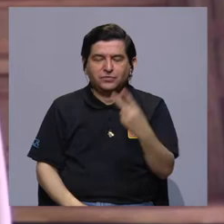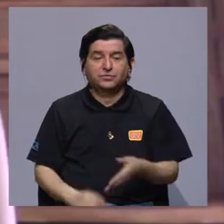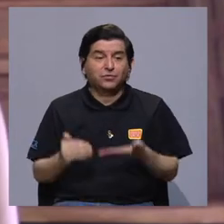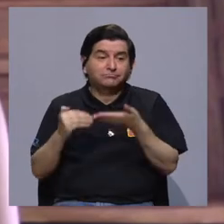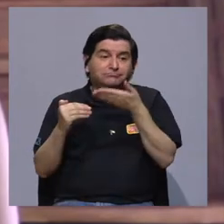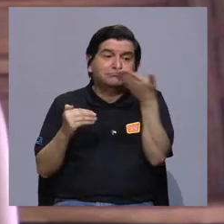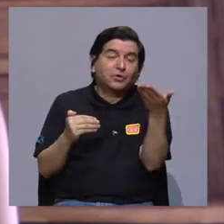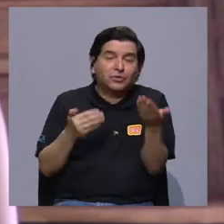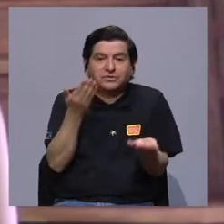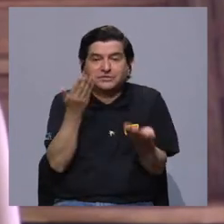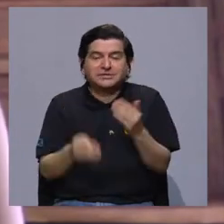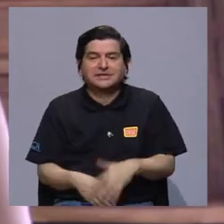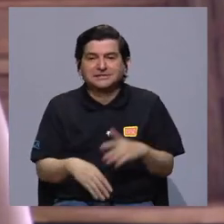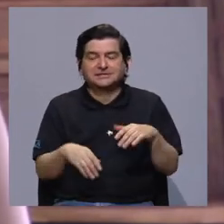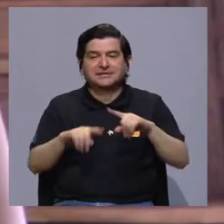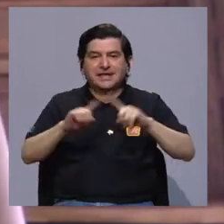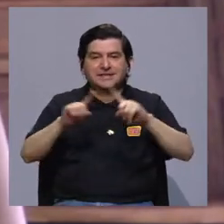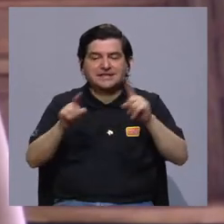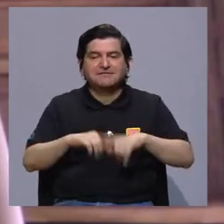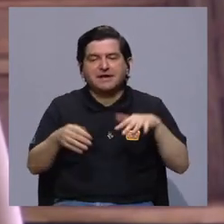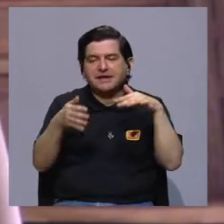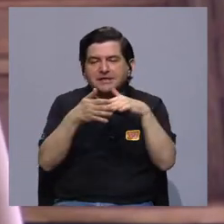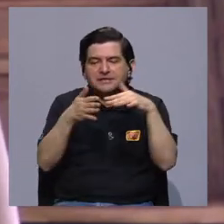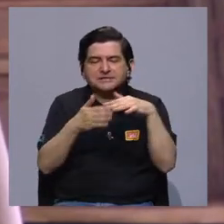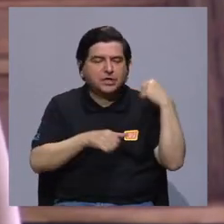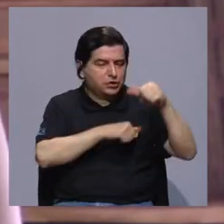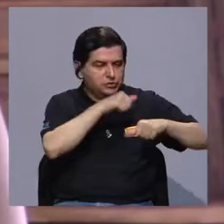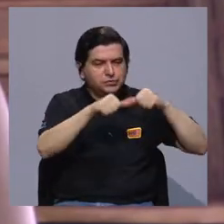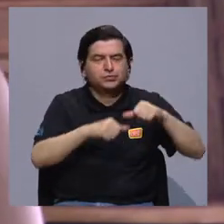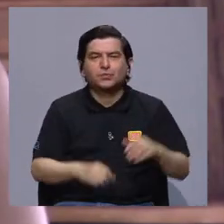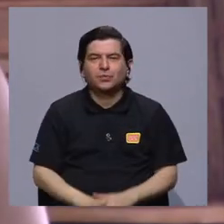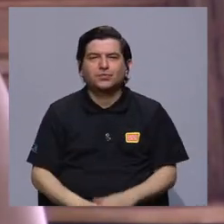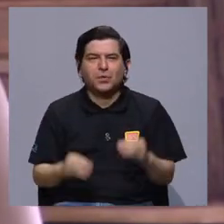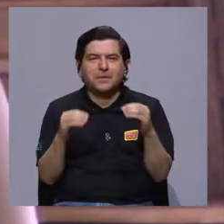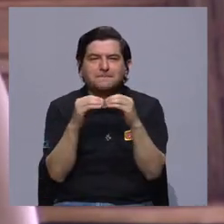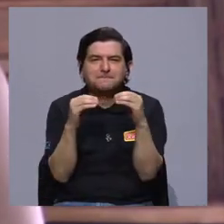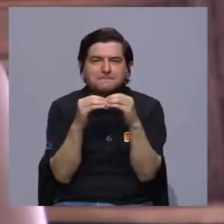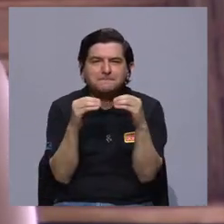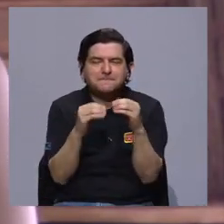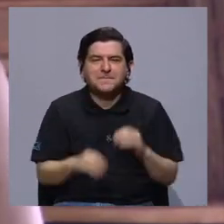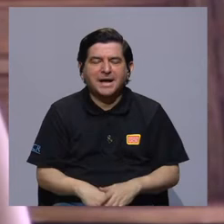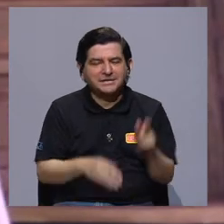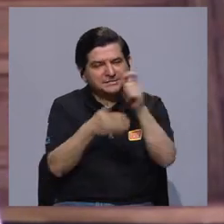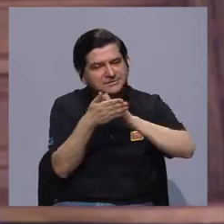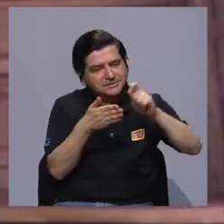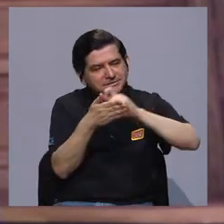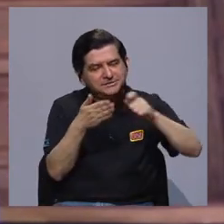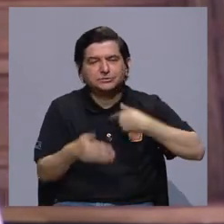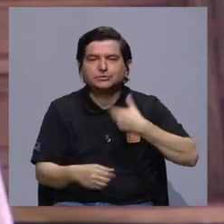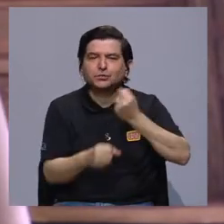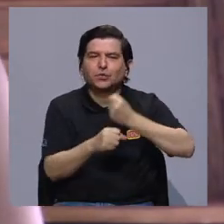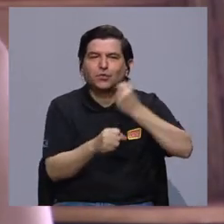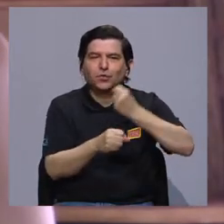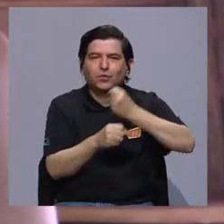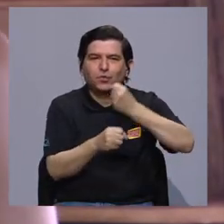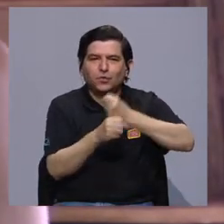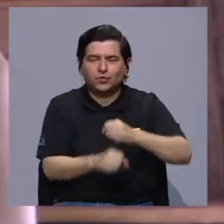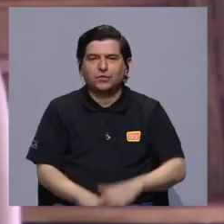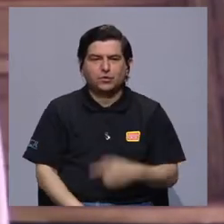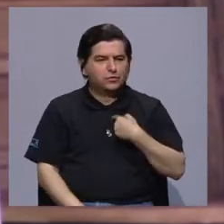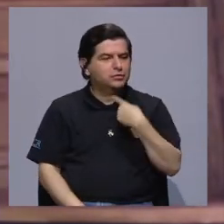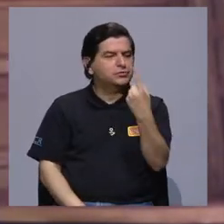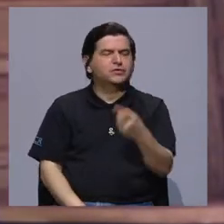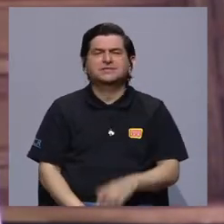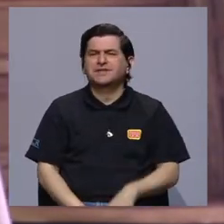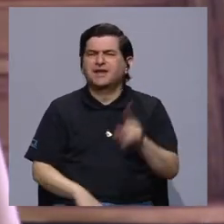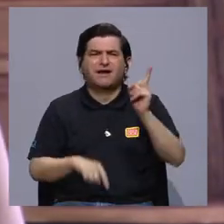hay cosas en los estudios, ¿verdad? Como antropológicos que son más con la escritura que uno trabaja. Que